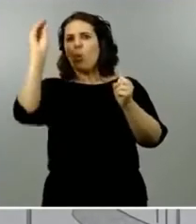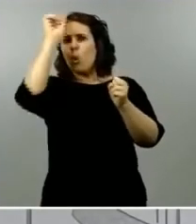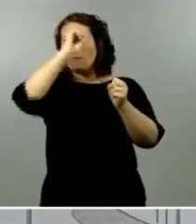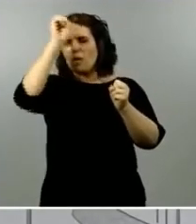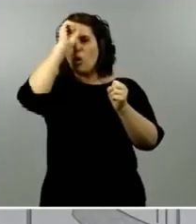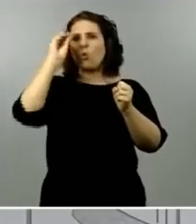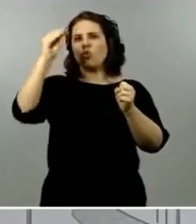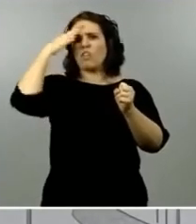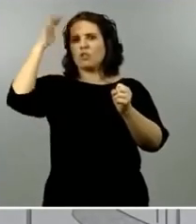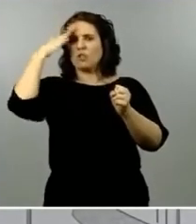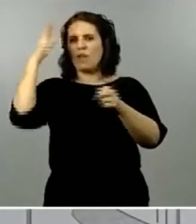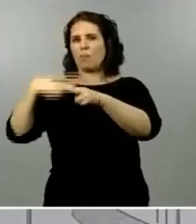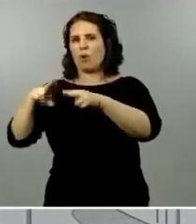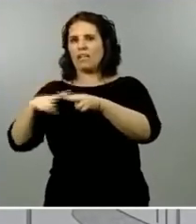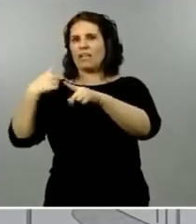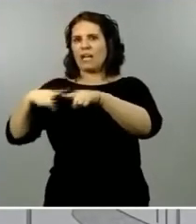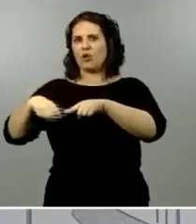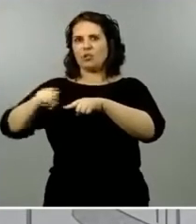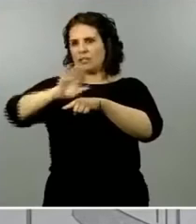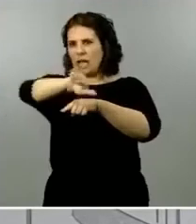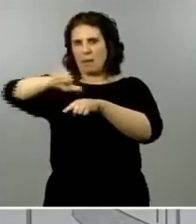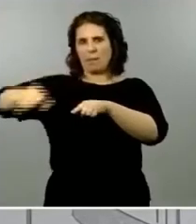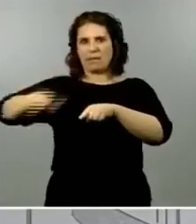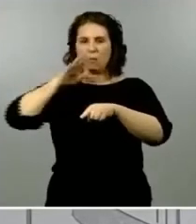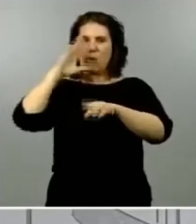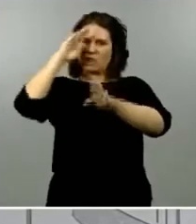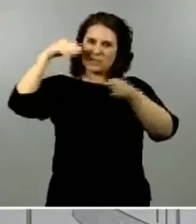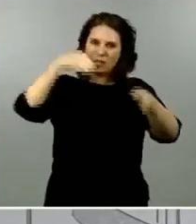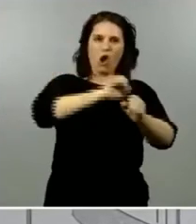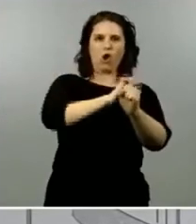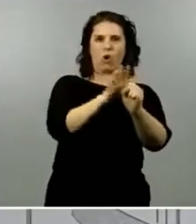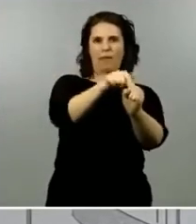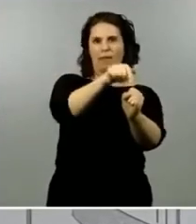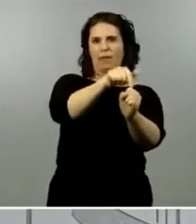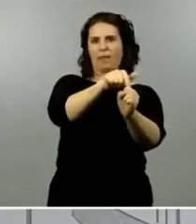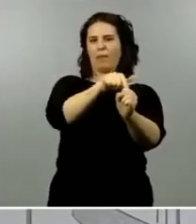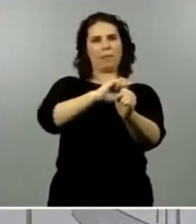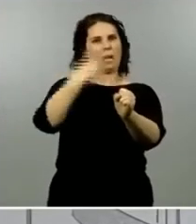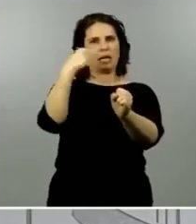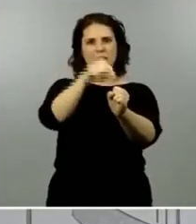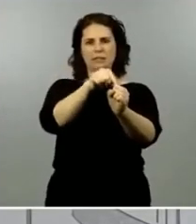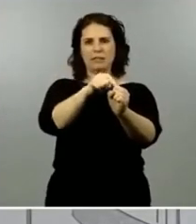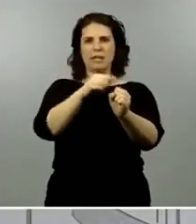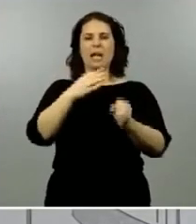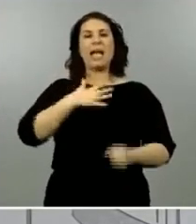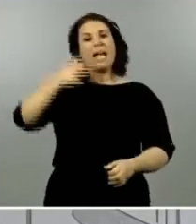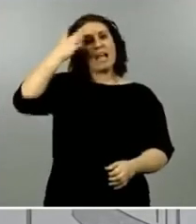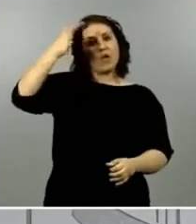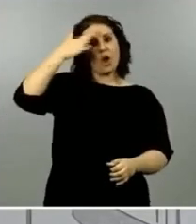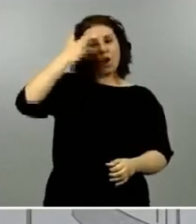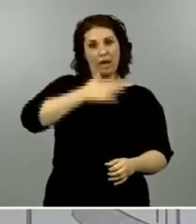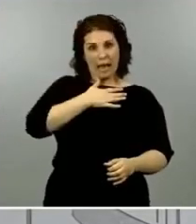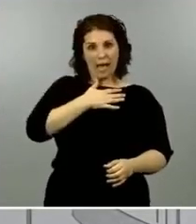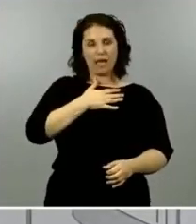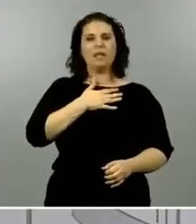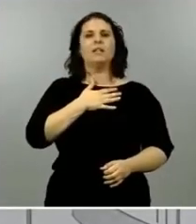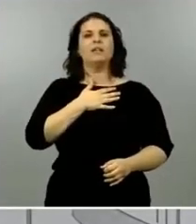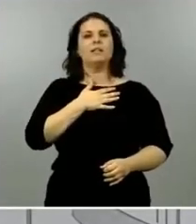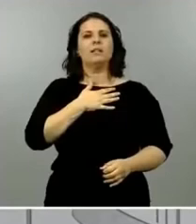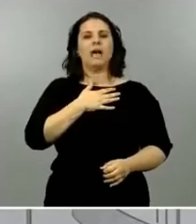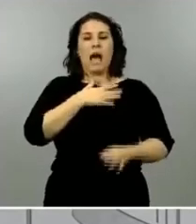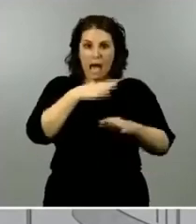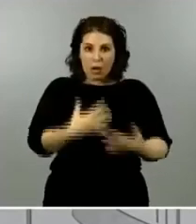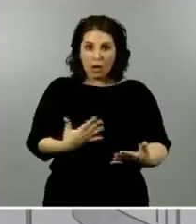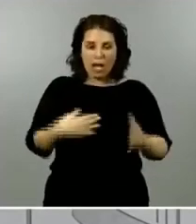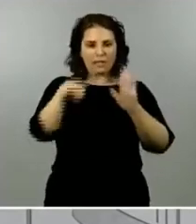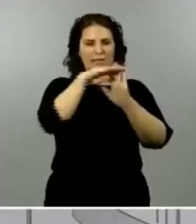es el COVID-19 y por tanto nuestra prioridad nuestra ideología como lo he dicho en muchas ocasiones es salvar vidas y defender la salud pública de los